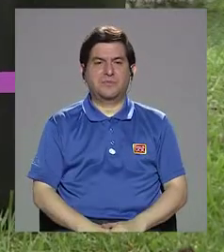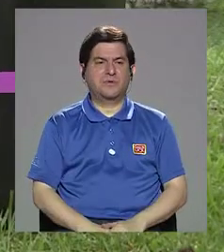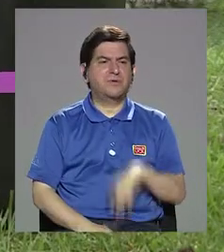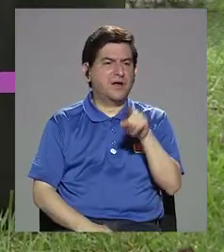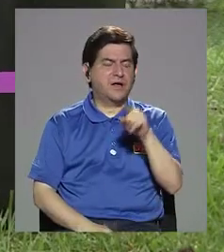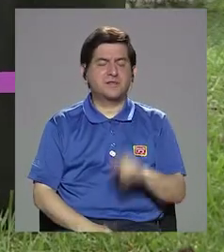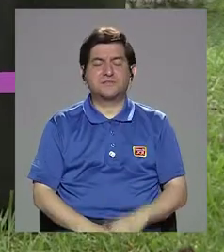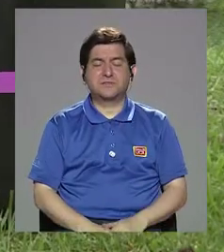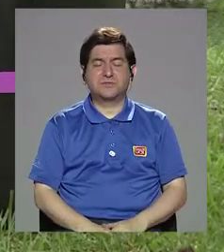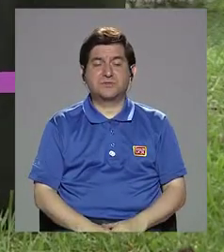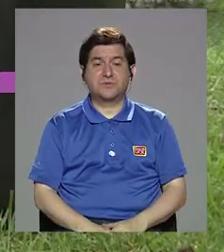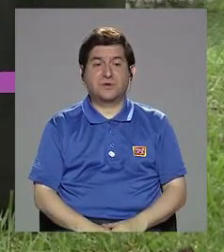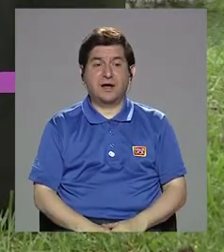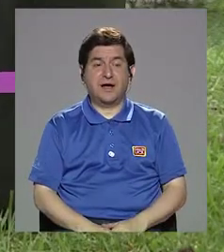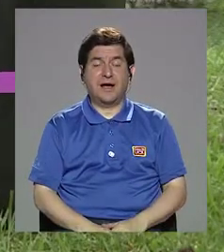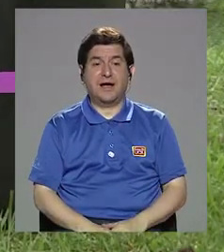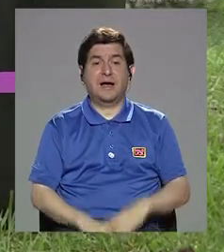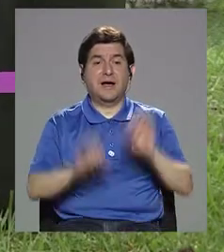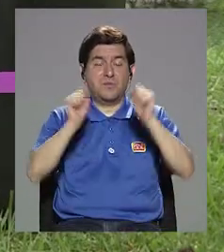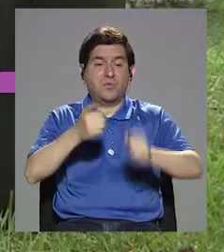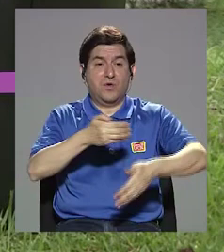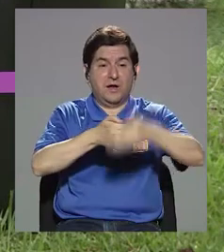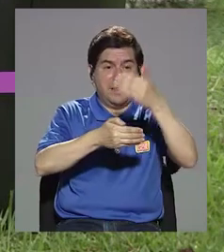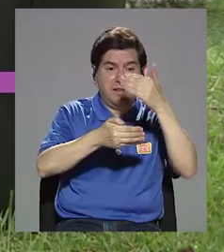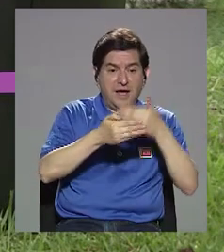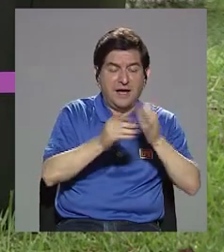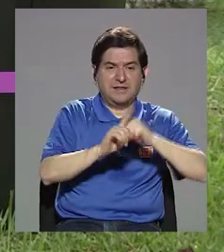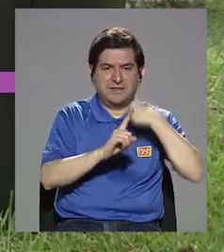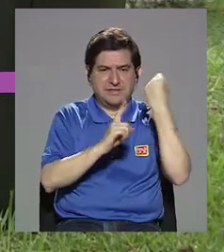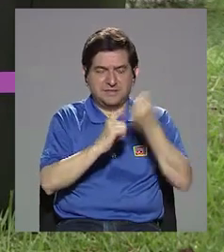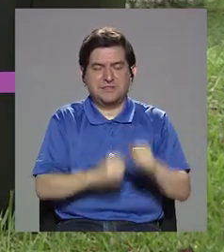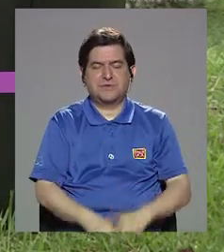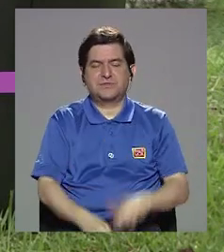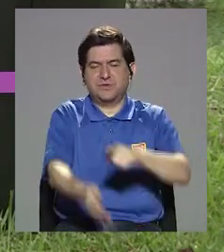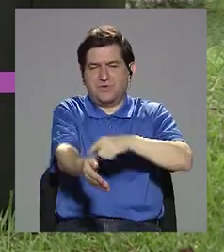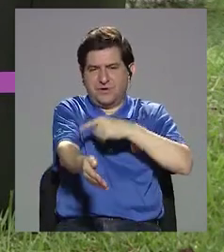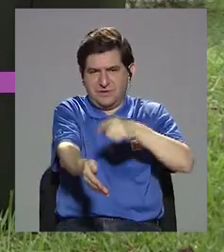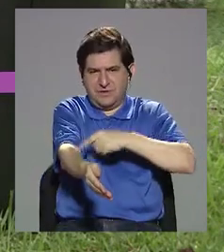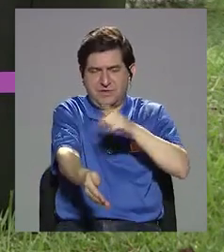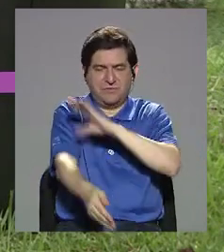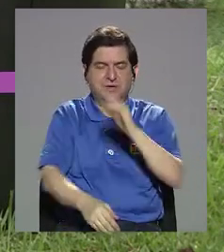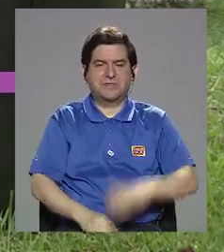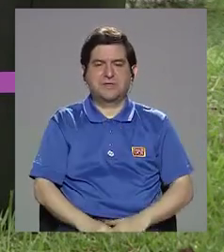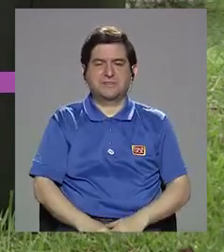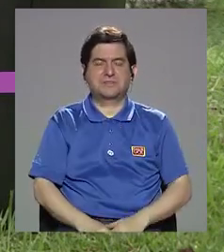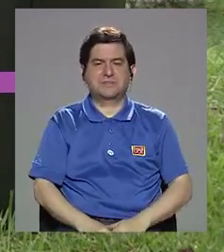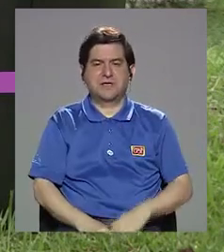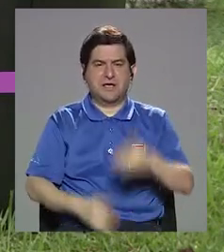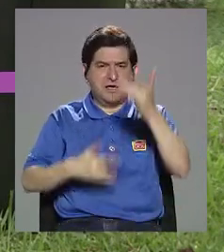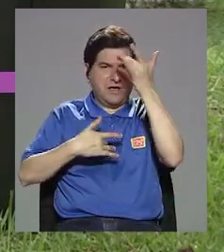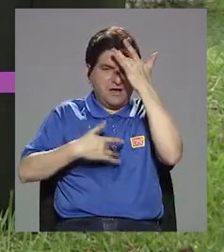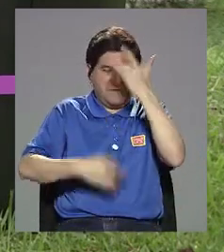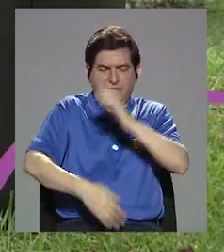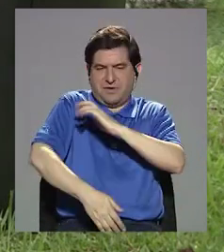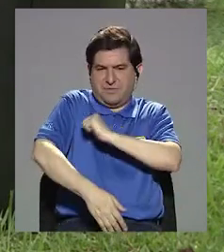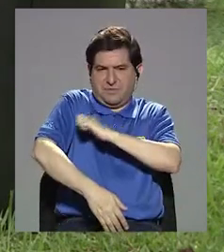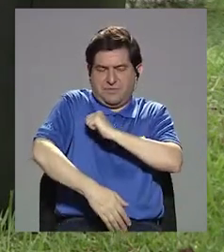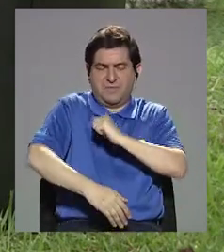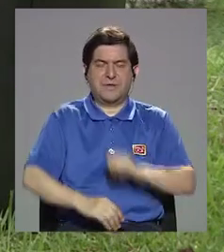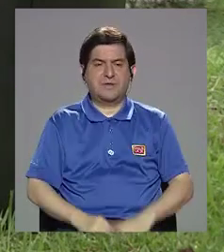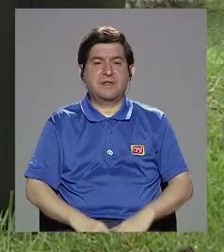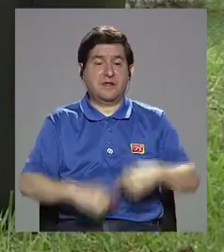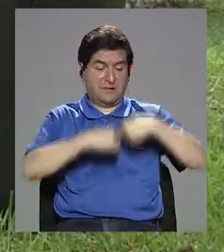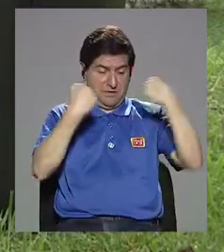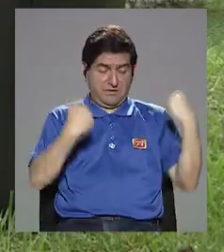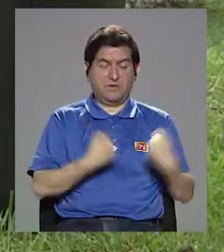predispone a la diabetes, a la enfermedad cardiovascular y nuevos estudios, no de los que yo hice, pero